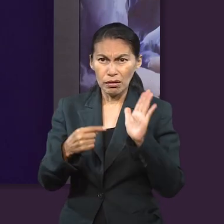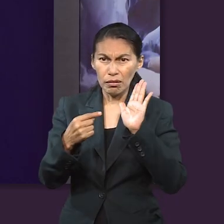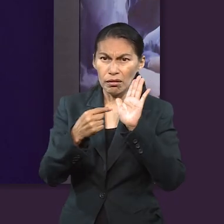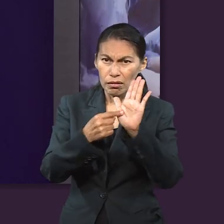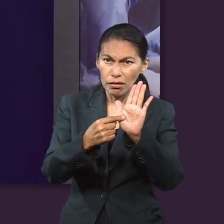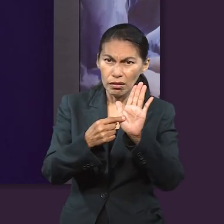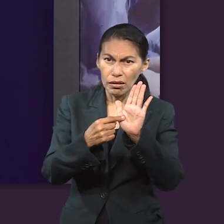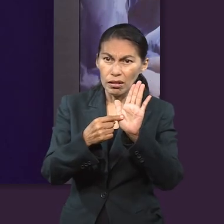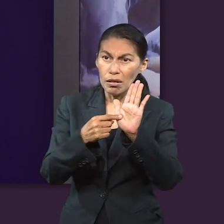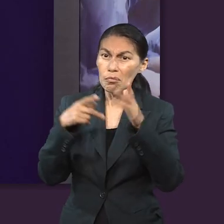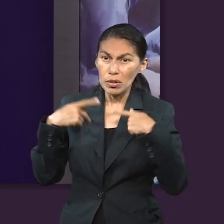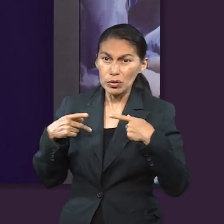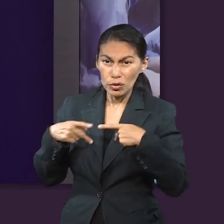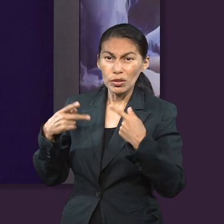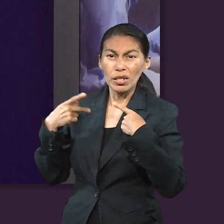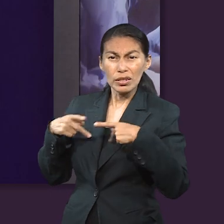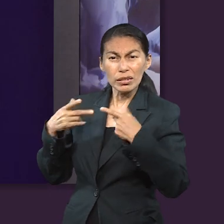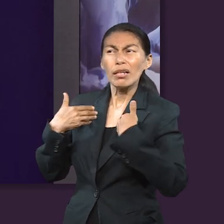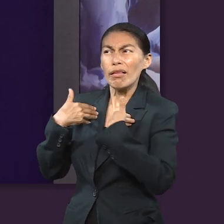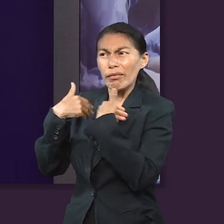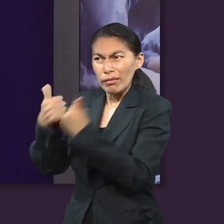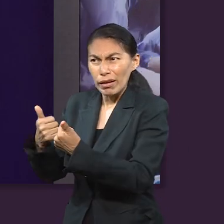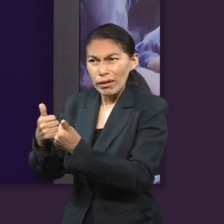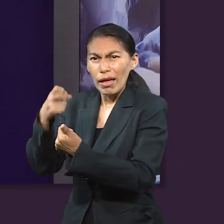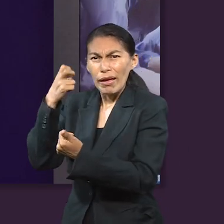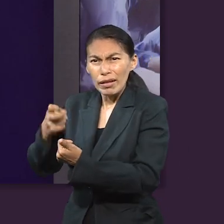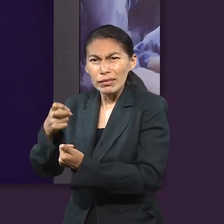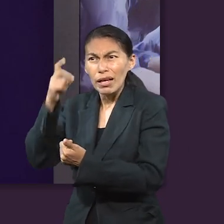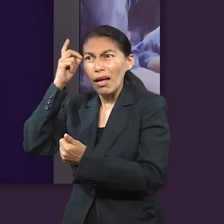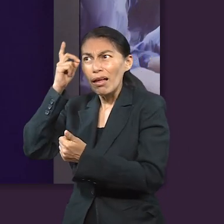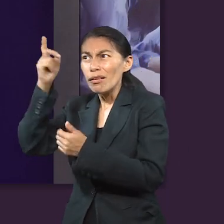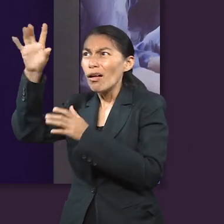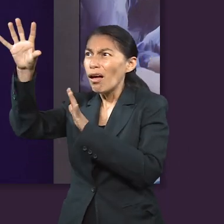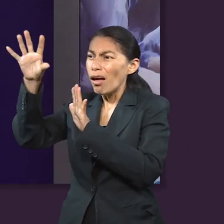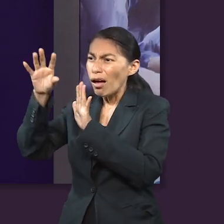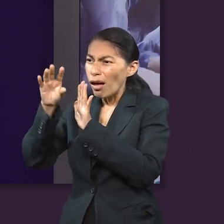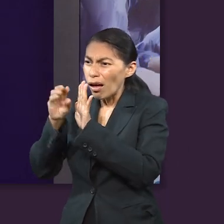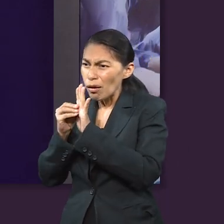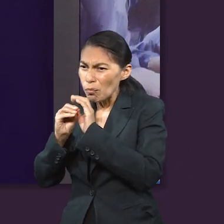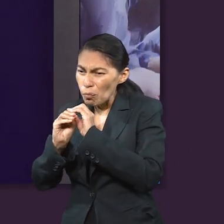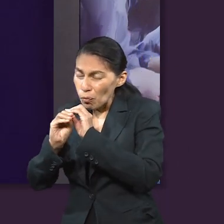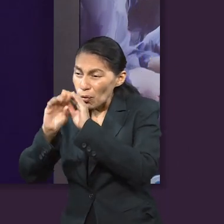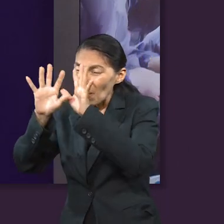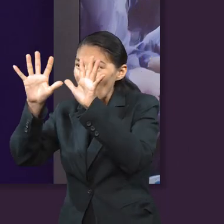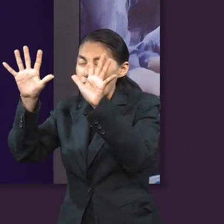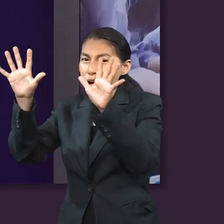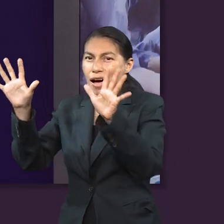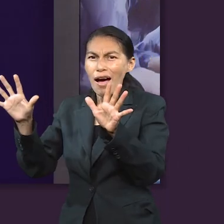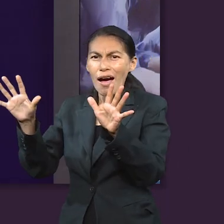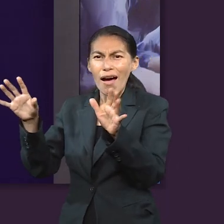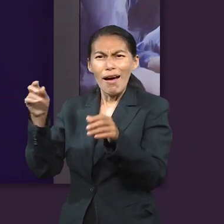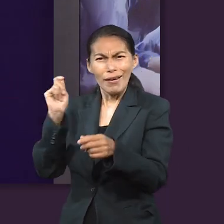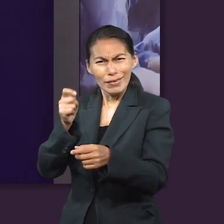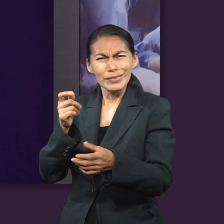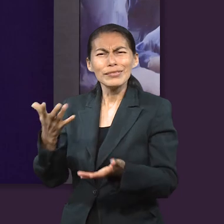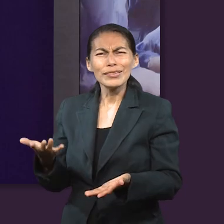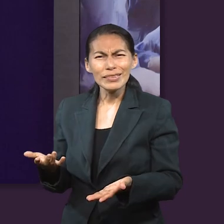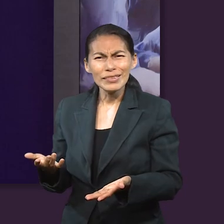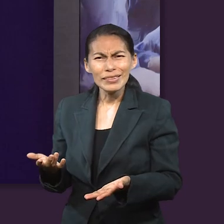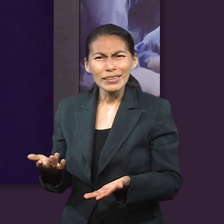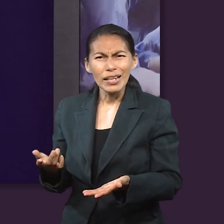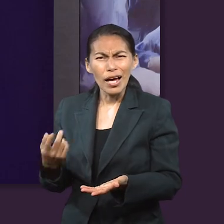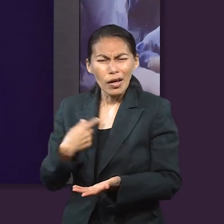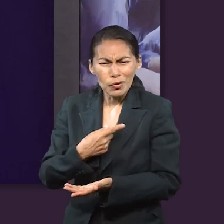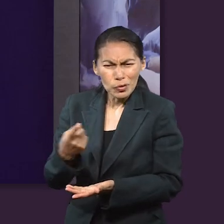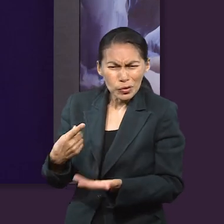entendidos, y aquí lo dice literalmente, ¿no? Los entendidos resplandecerán. Entonces, ¿qué significará ser